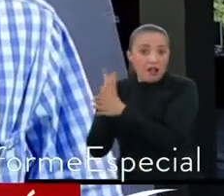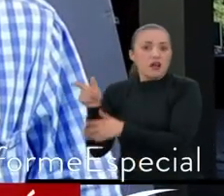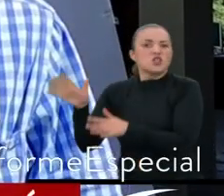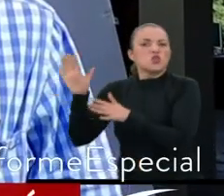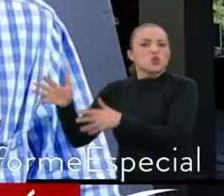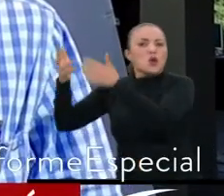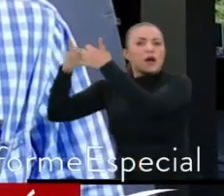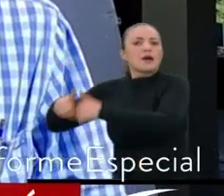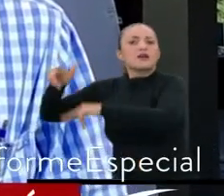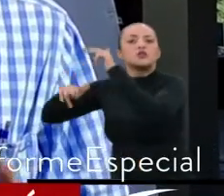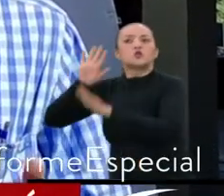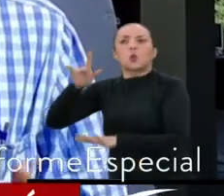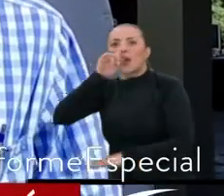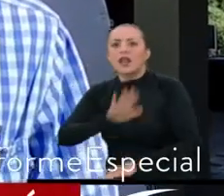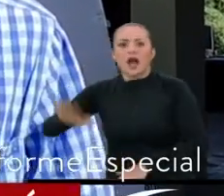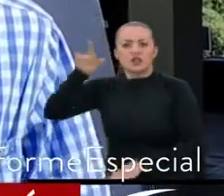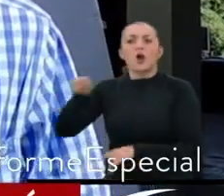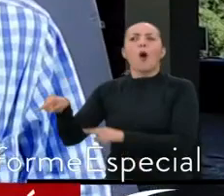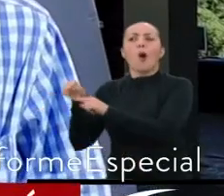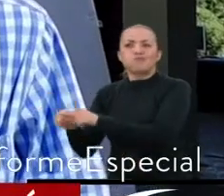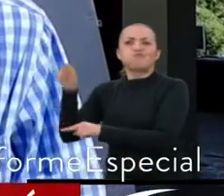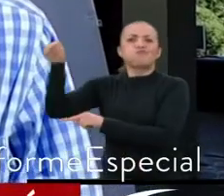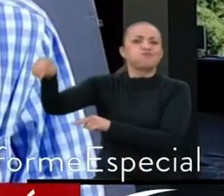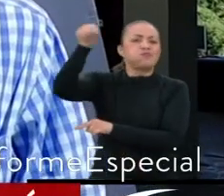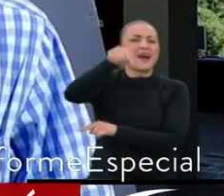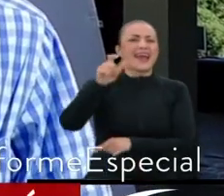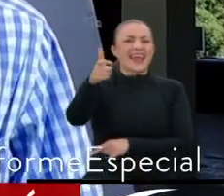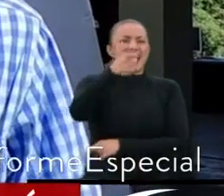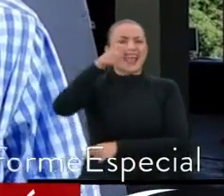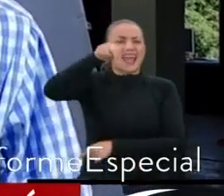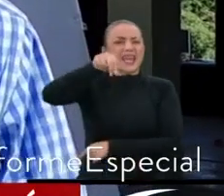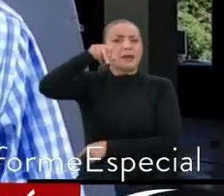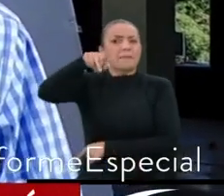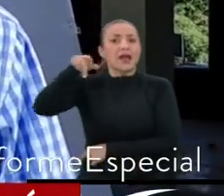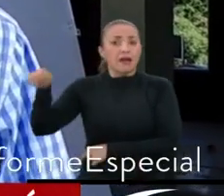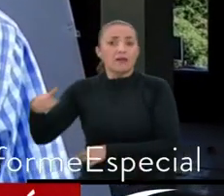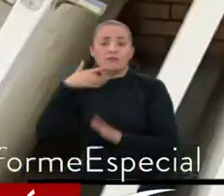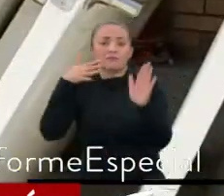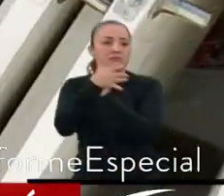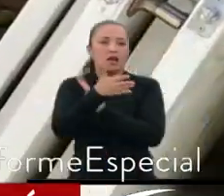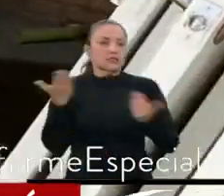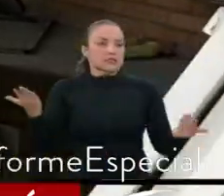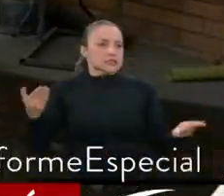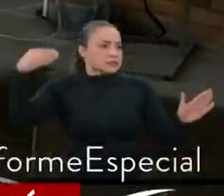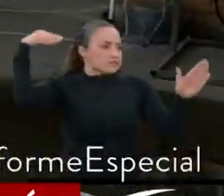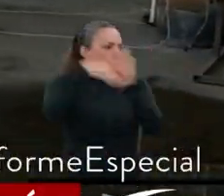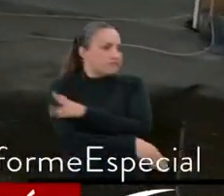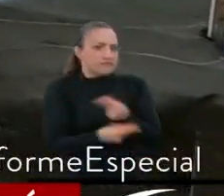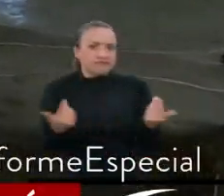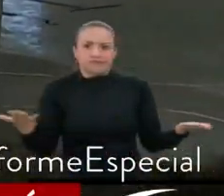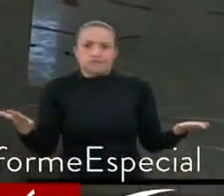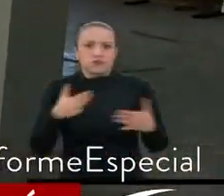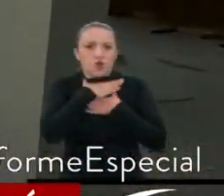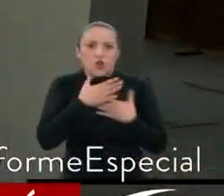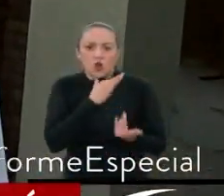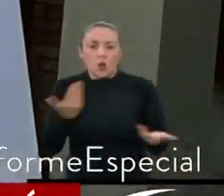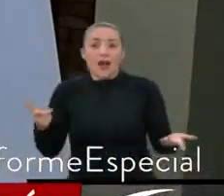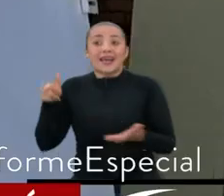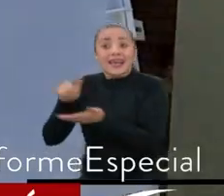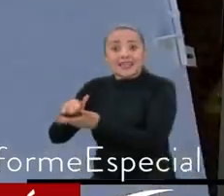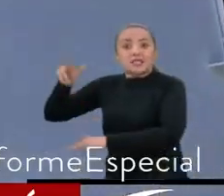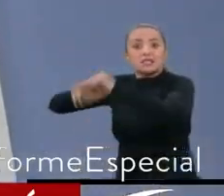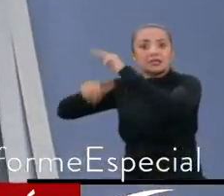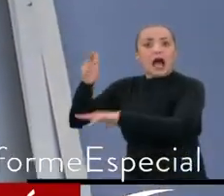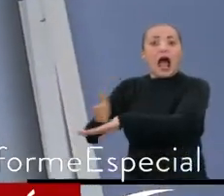constructora a nivel nacional que tiene muchas obras, GMP, ellos se declararon en quiebra. Esta es solo una de las construcciones fallidas